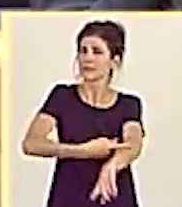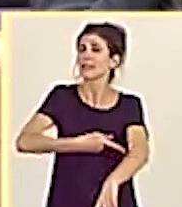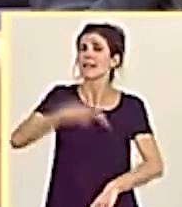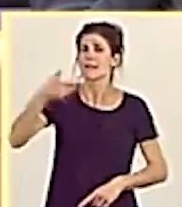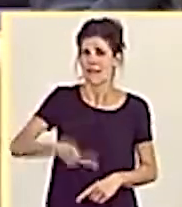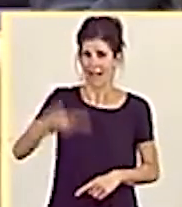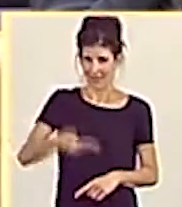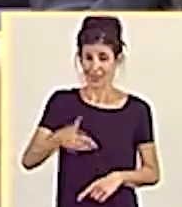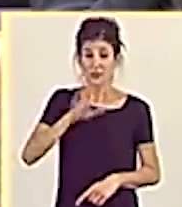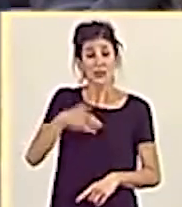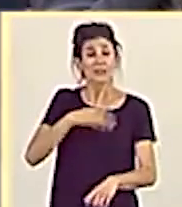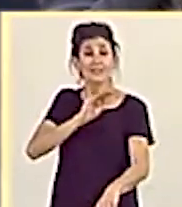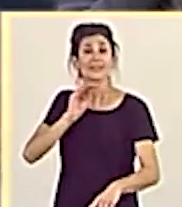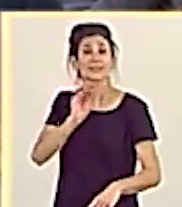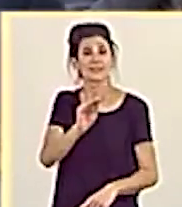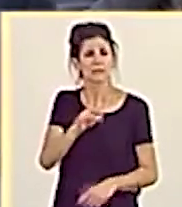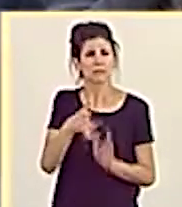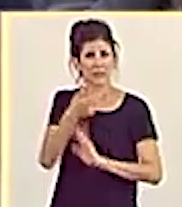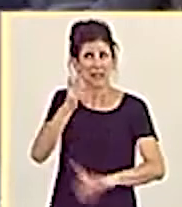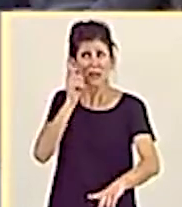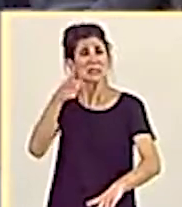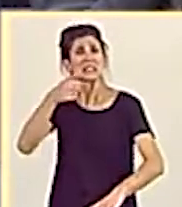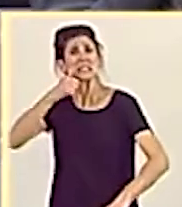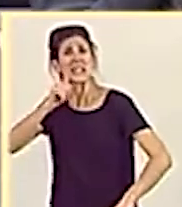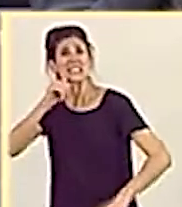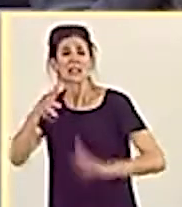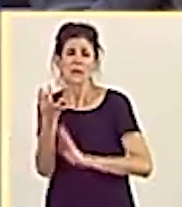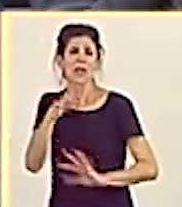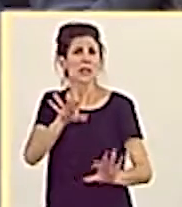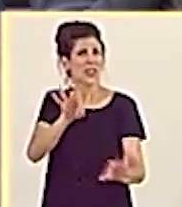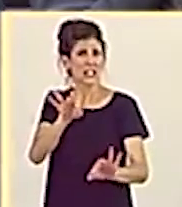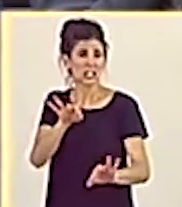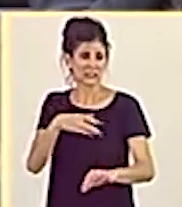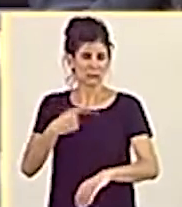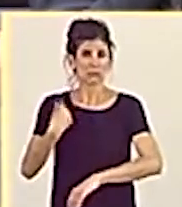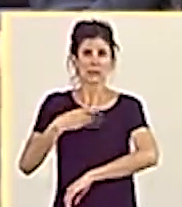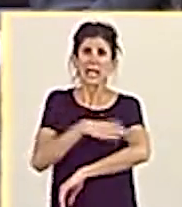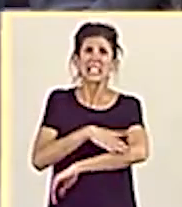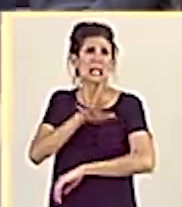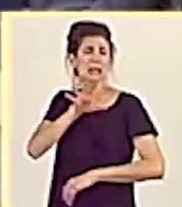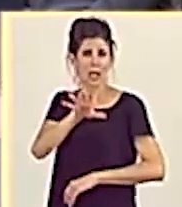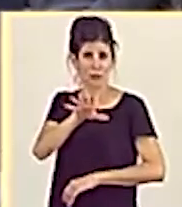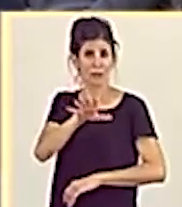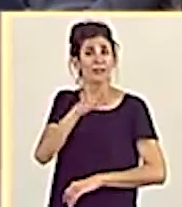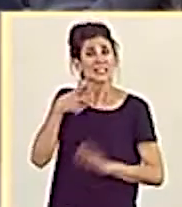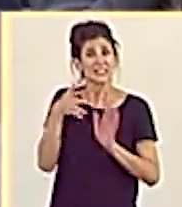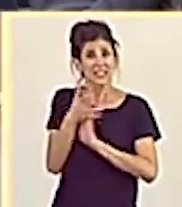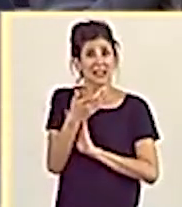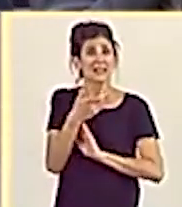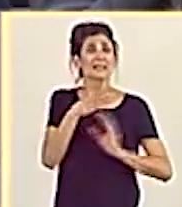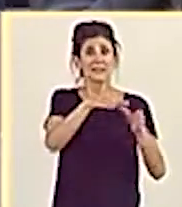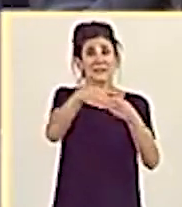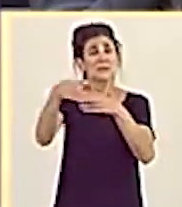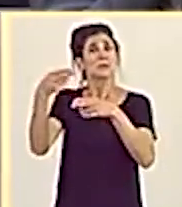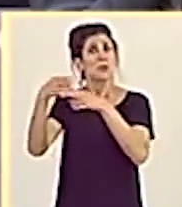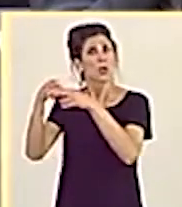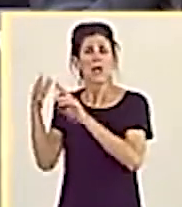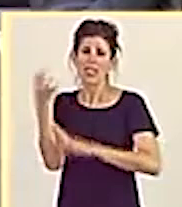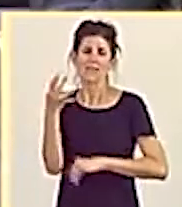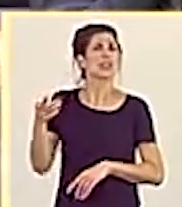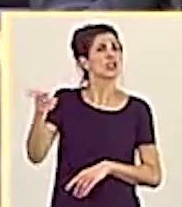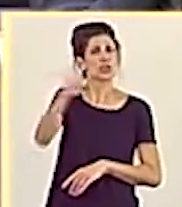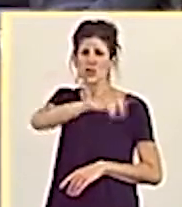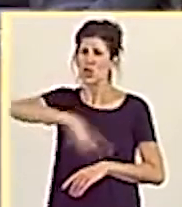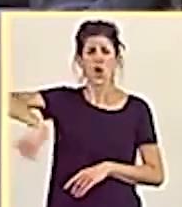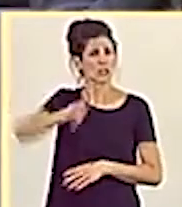pregunto, ¿cuándo va a darse cuenta el señor Sánchez que hay decisiones de Estado en las que los partidos de Estado debemos estar